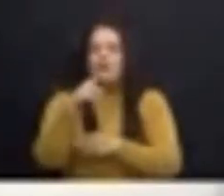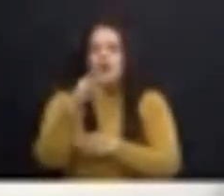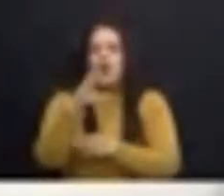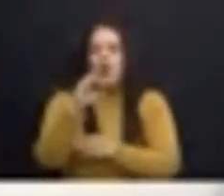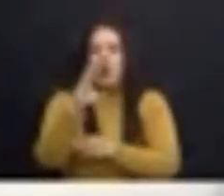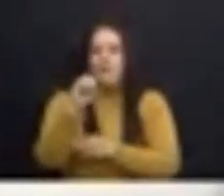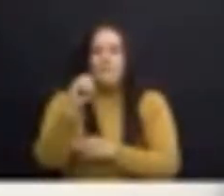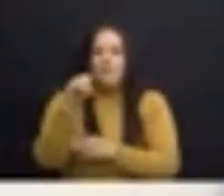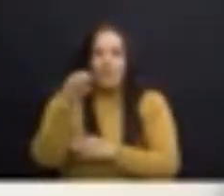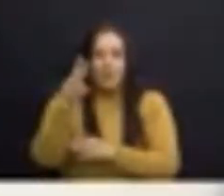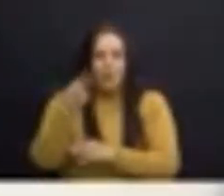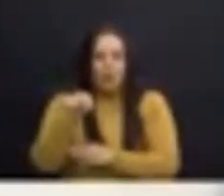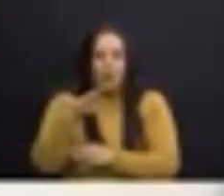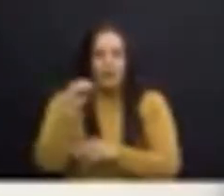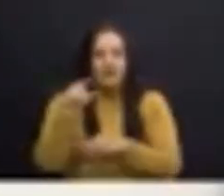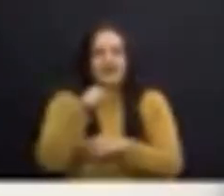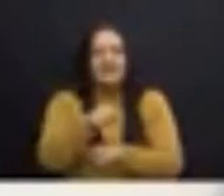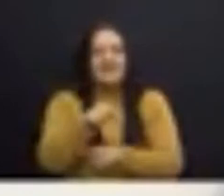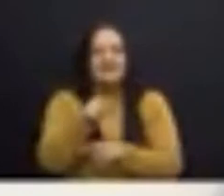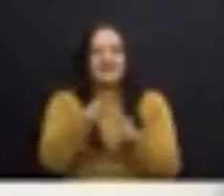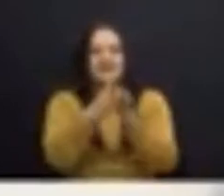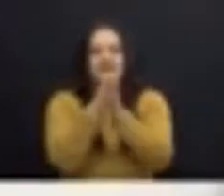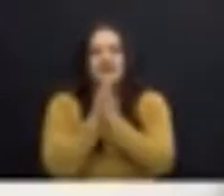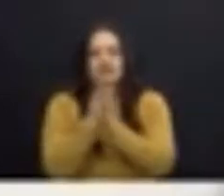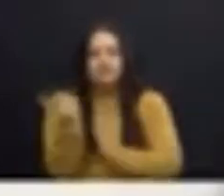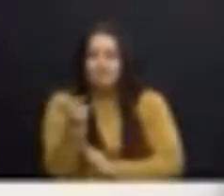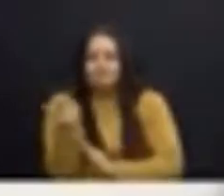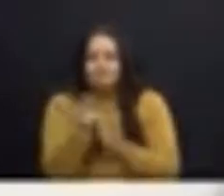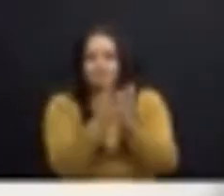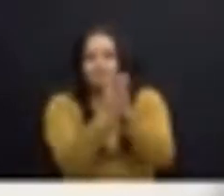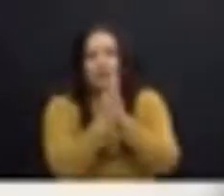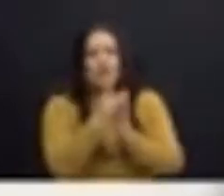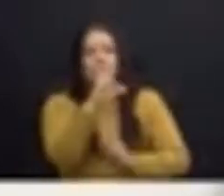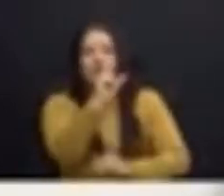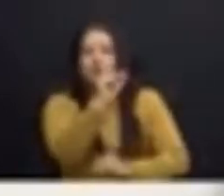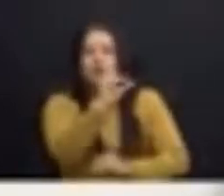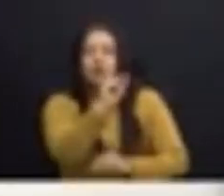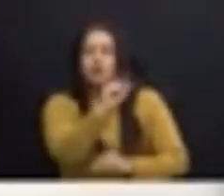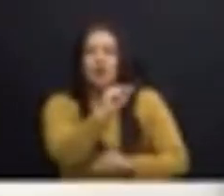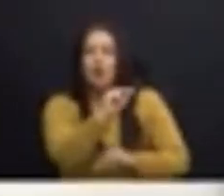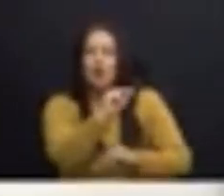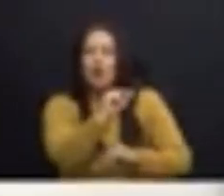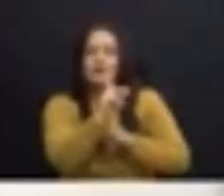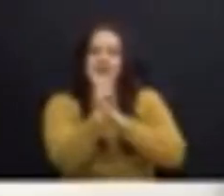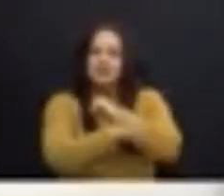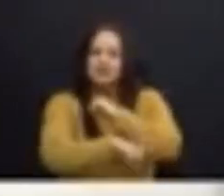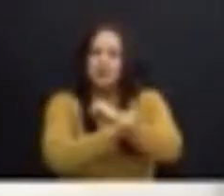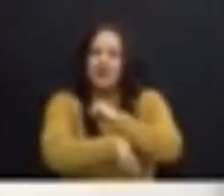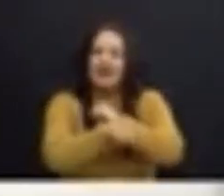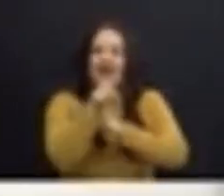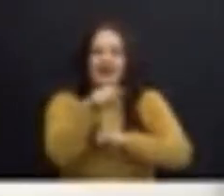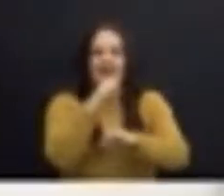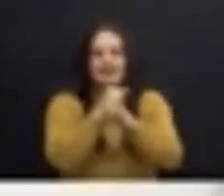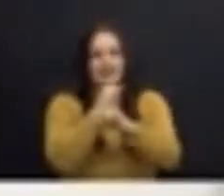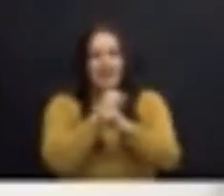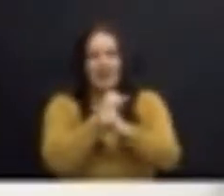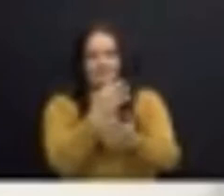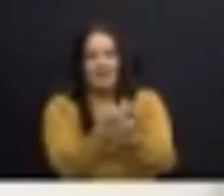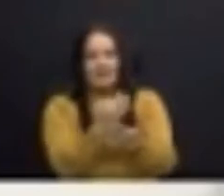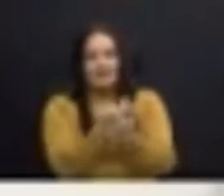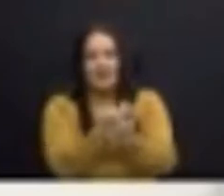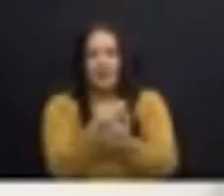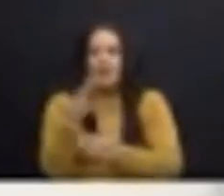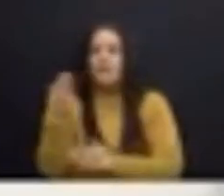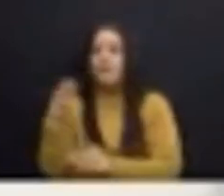quienes le solicitaron que no sancionara a la entidad financiera. Posteriormente, Brunel